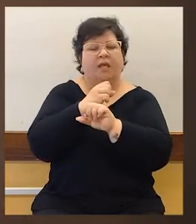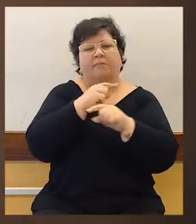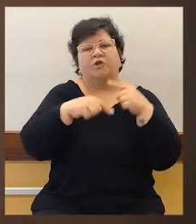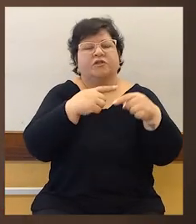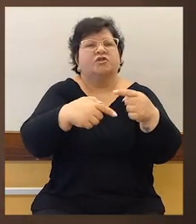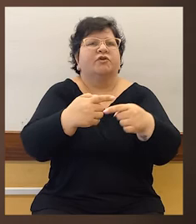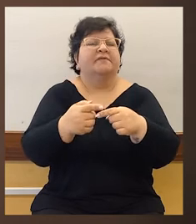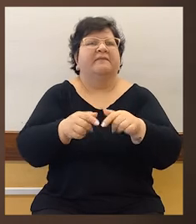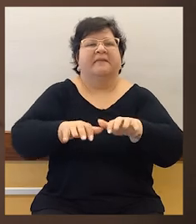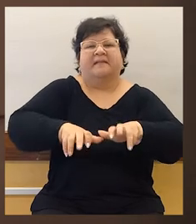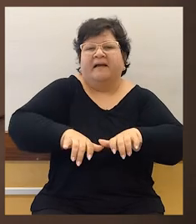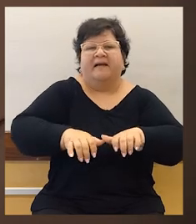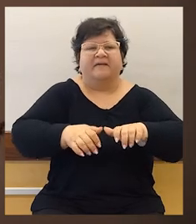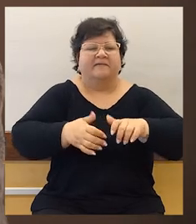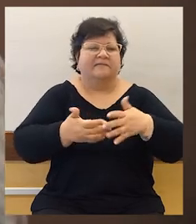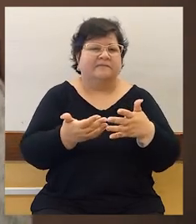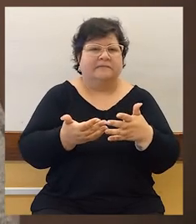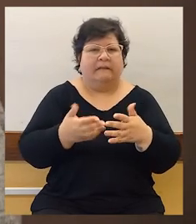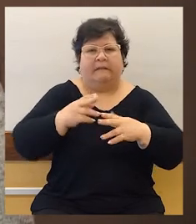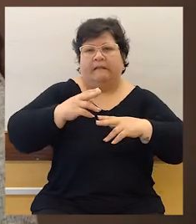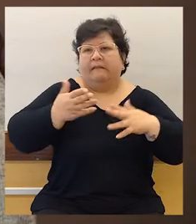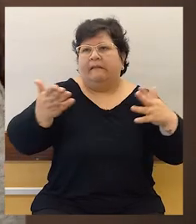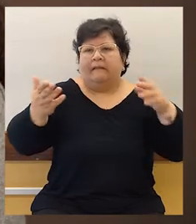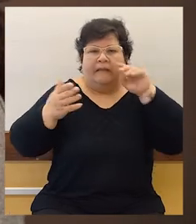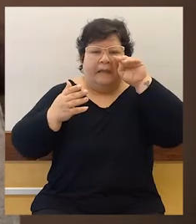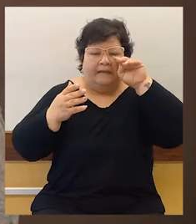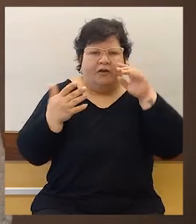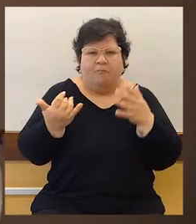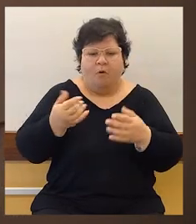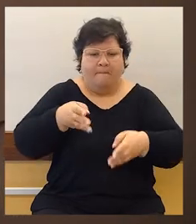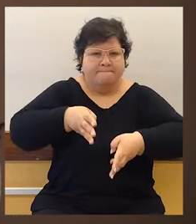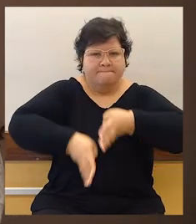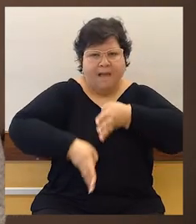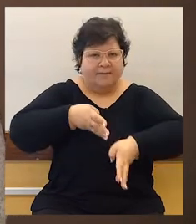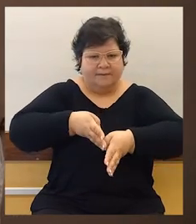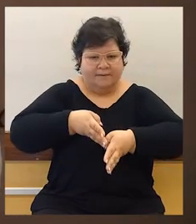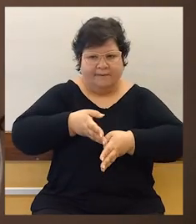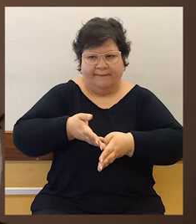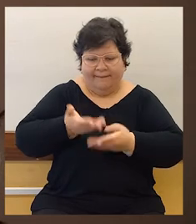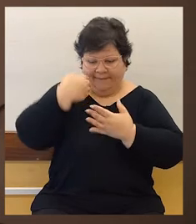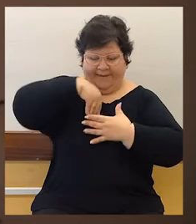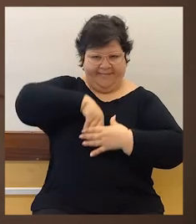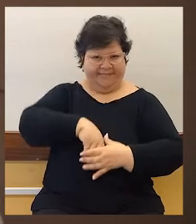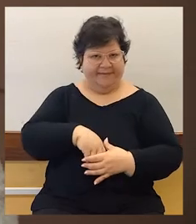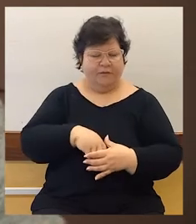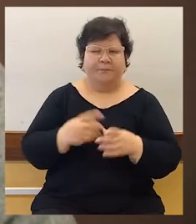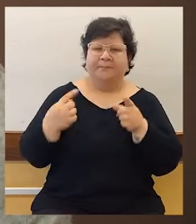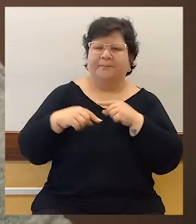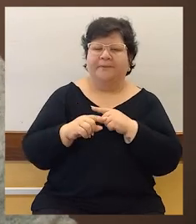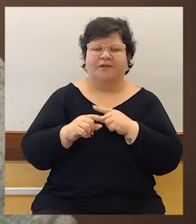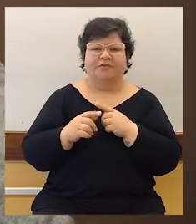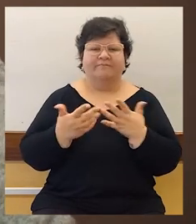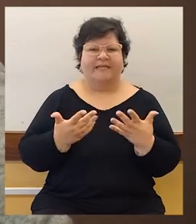a prácticamente que hemos internalizado la máquina en el cuerpo y eso moldeó de alguna manera